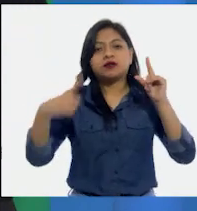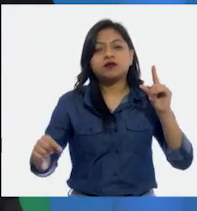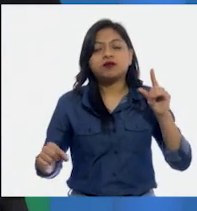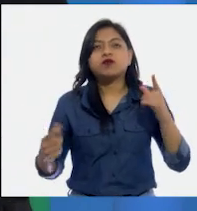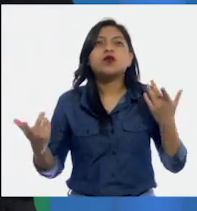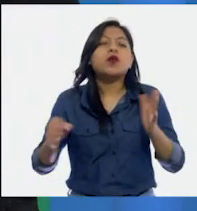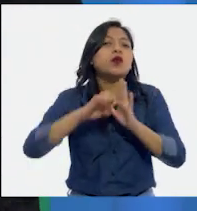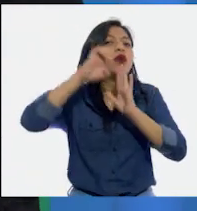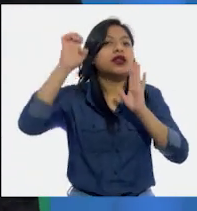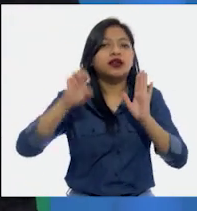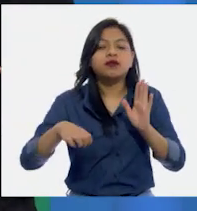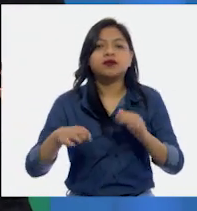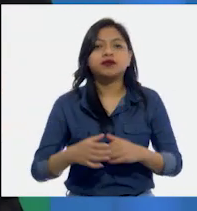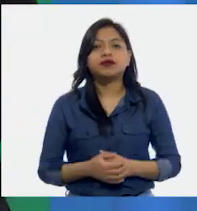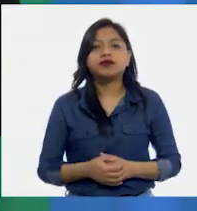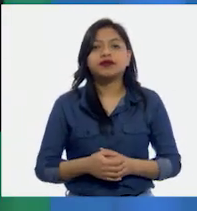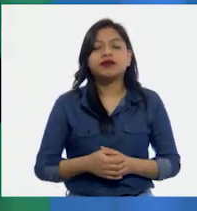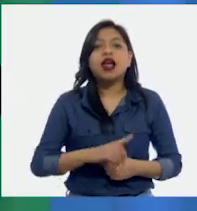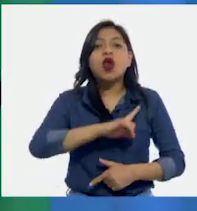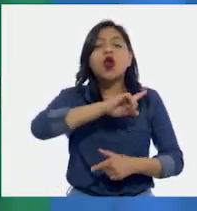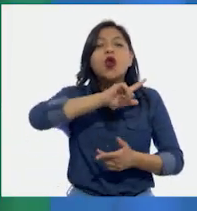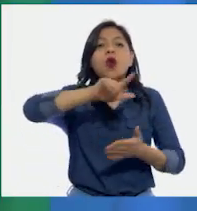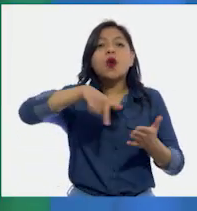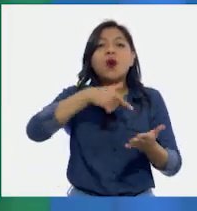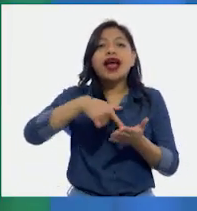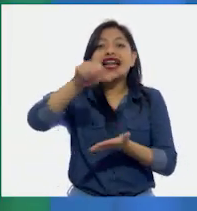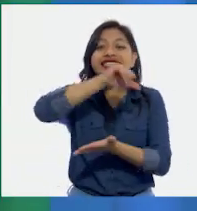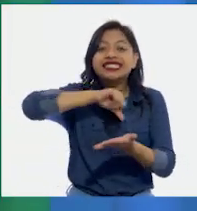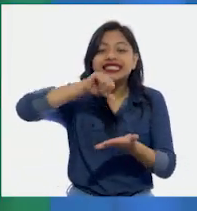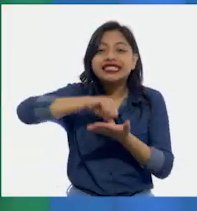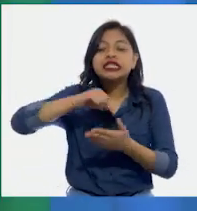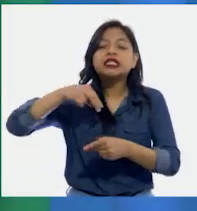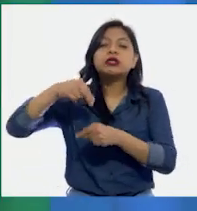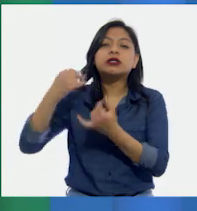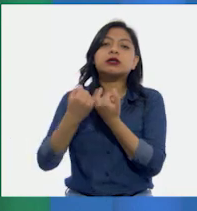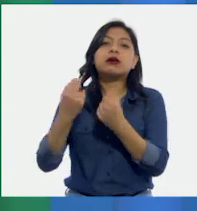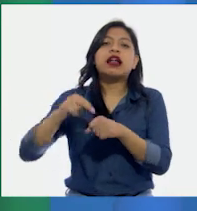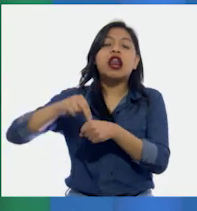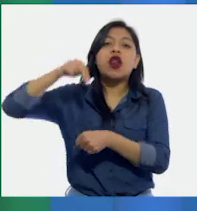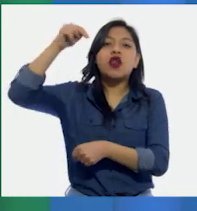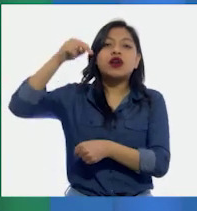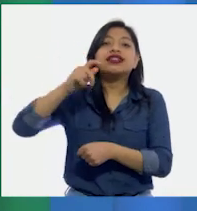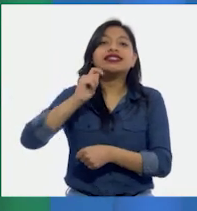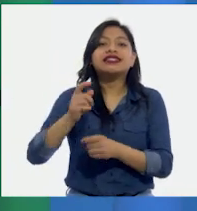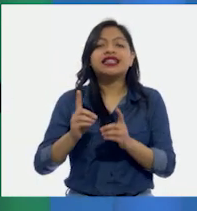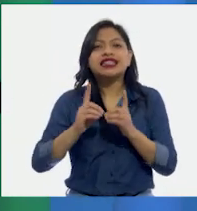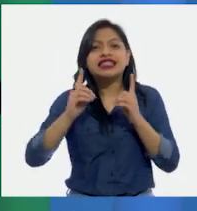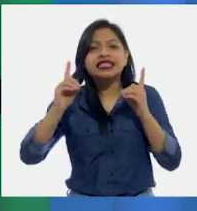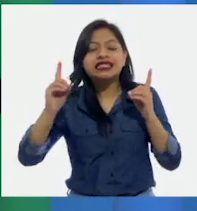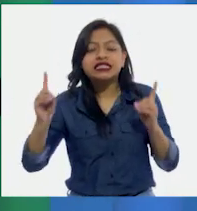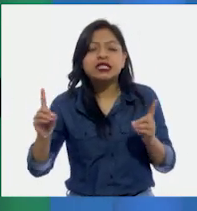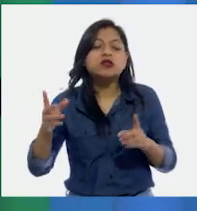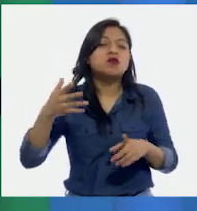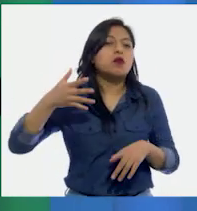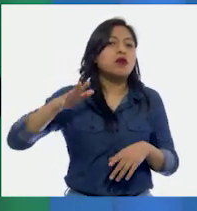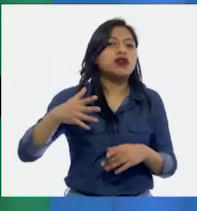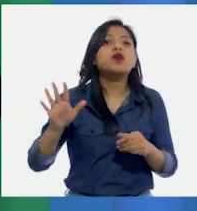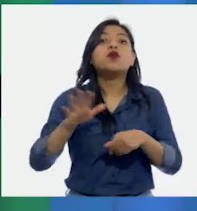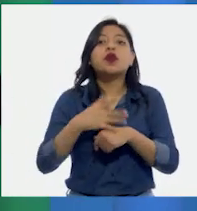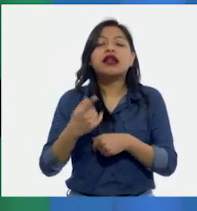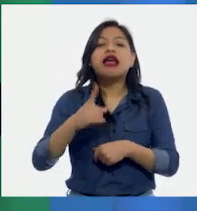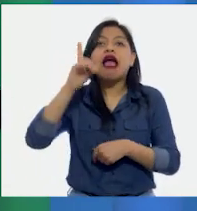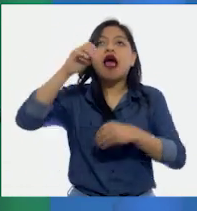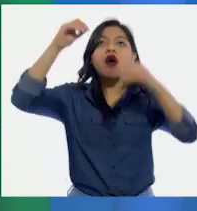Por ejemplo, las zonas centro y norte son áridas o semiáridas porque reciben poca lluvia,